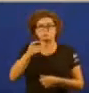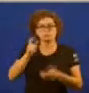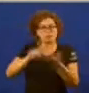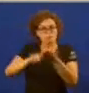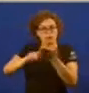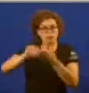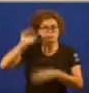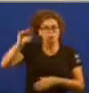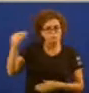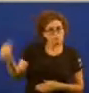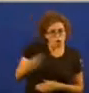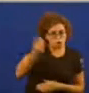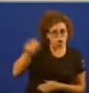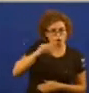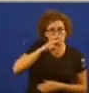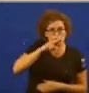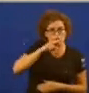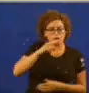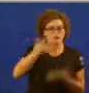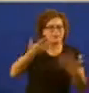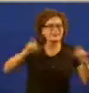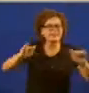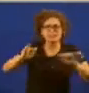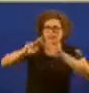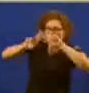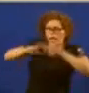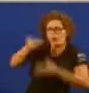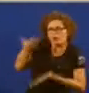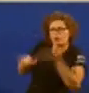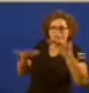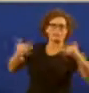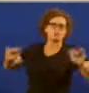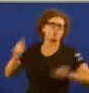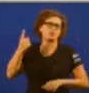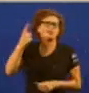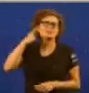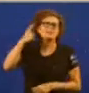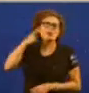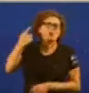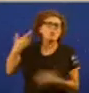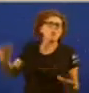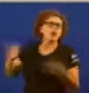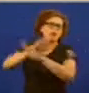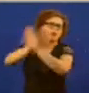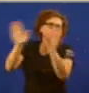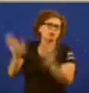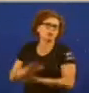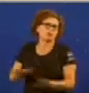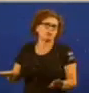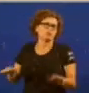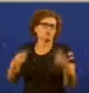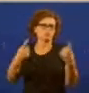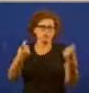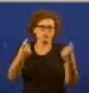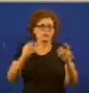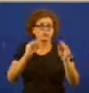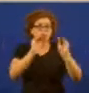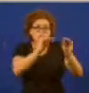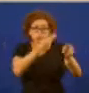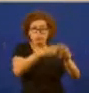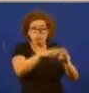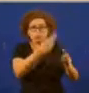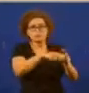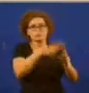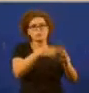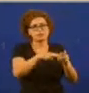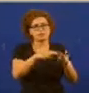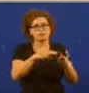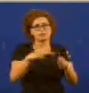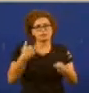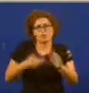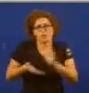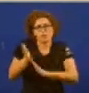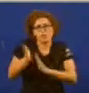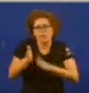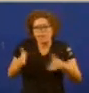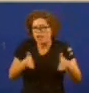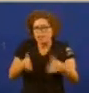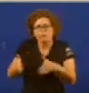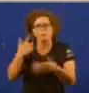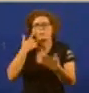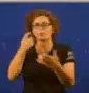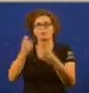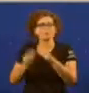siga perdendo e perdendo cada vez máis falantes e son vostedes tamén o partido das flojas do Estado